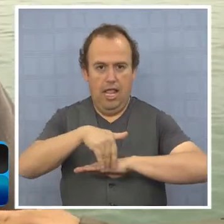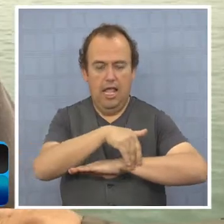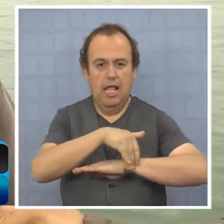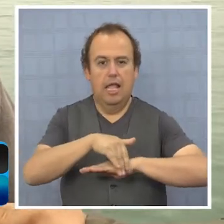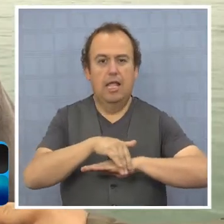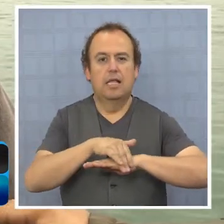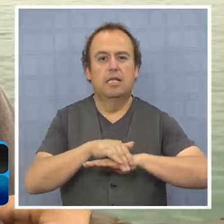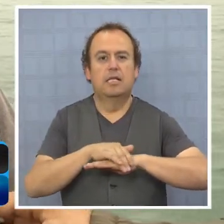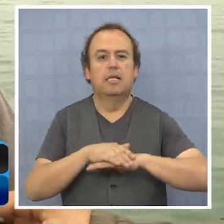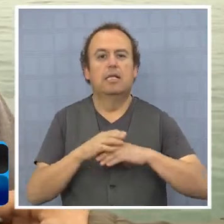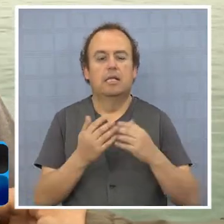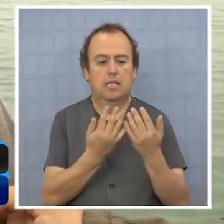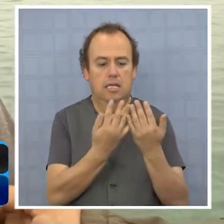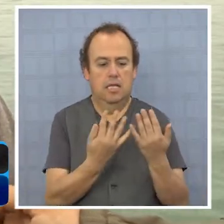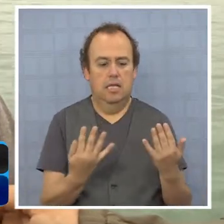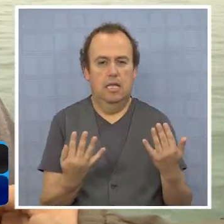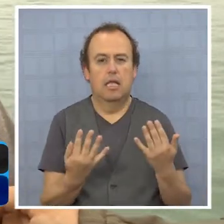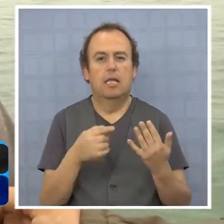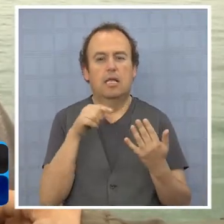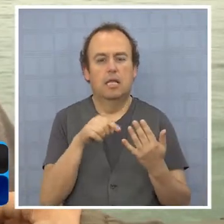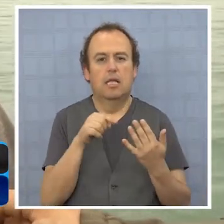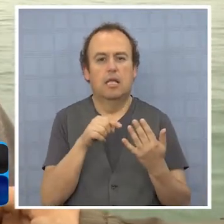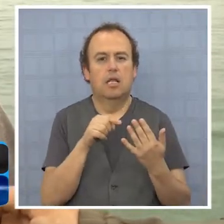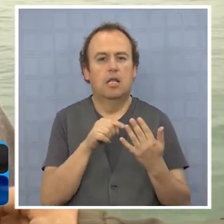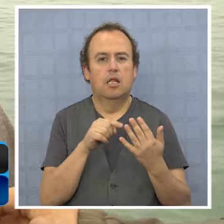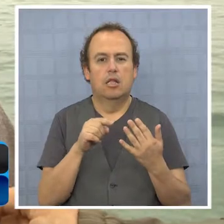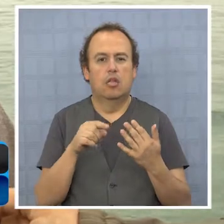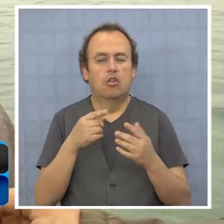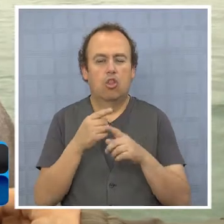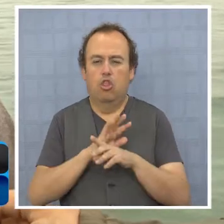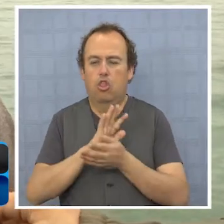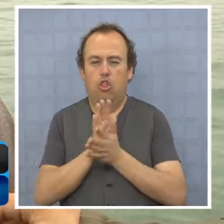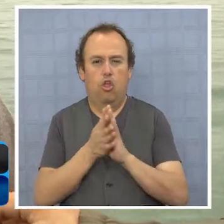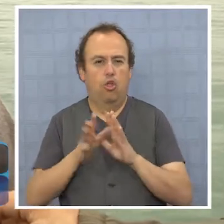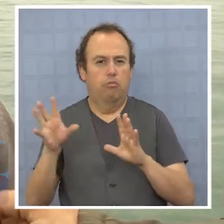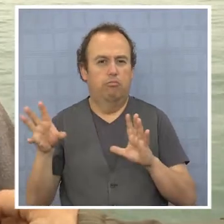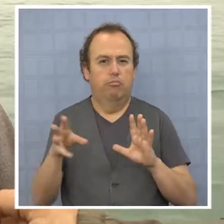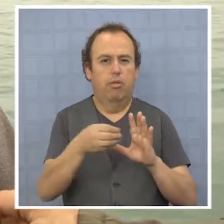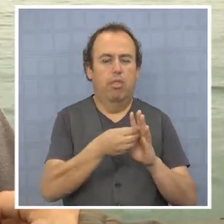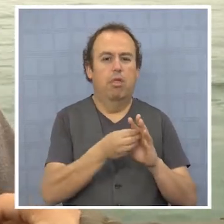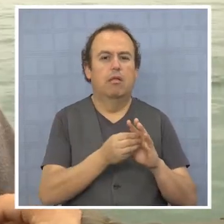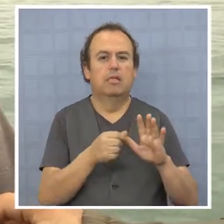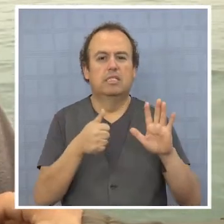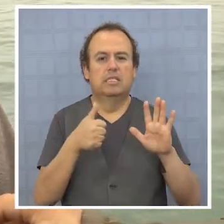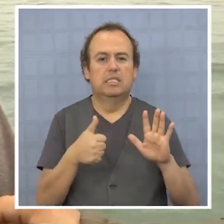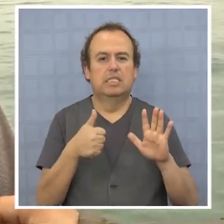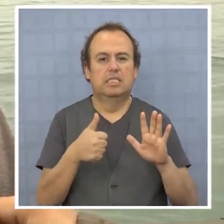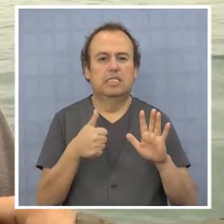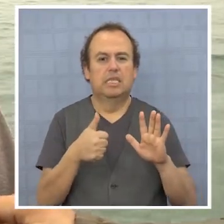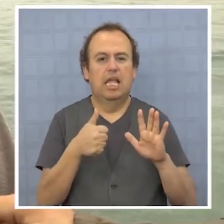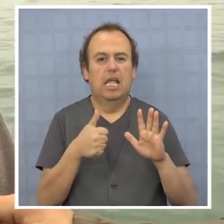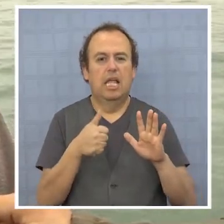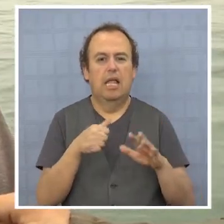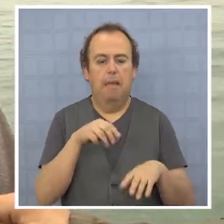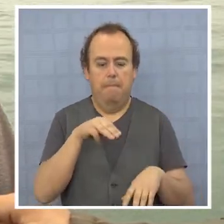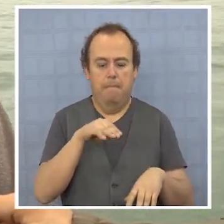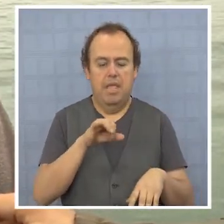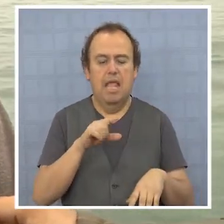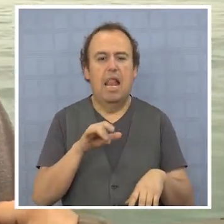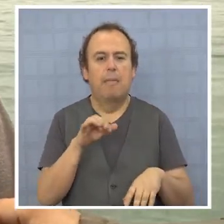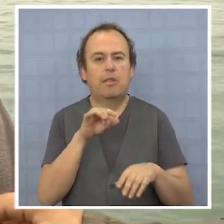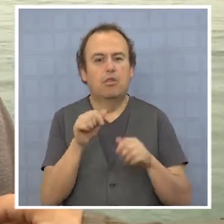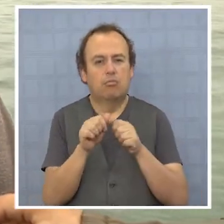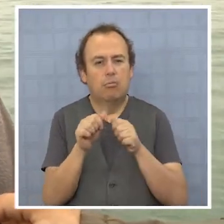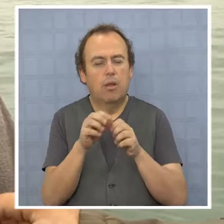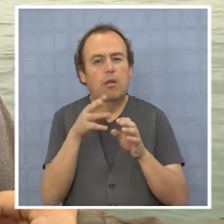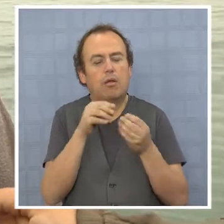al cerco. El tamaño cae de todo. Porque 6 milímetros no es un